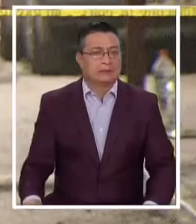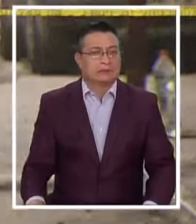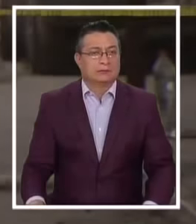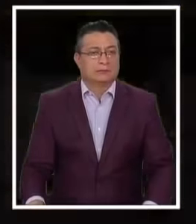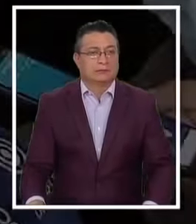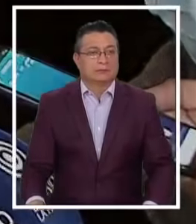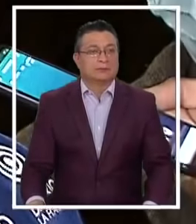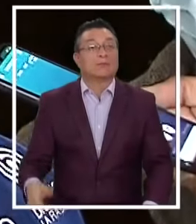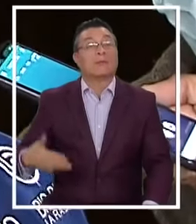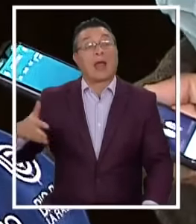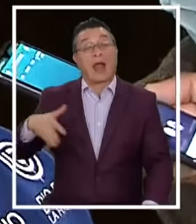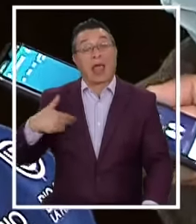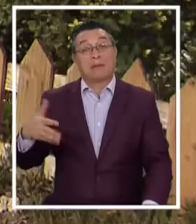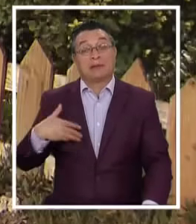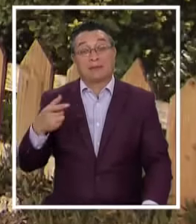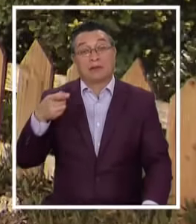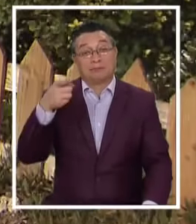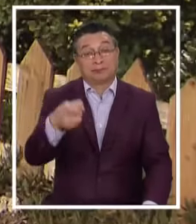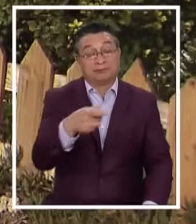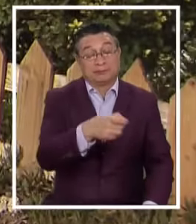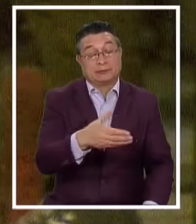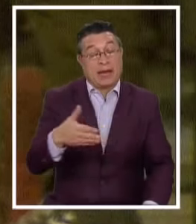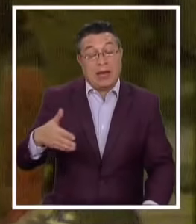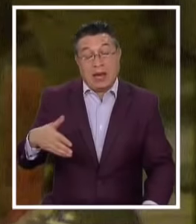Un lamentable homicidio